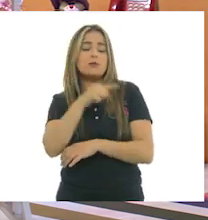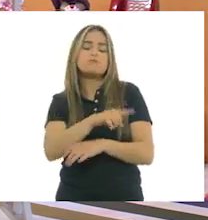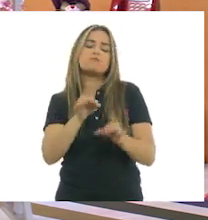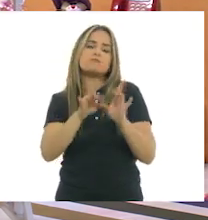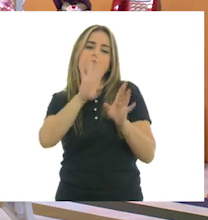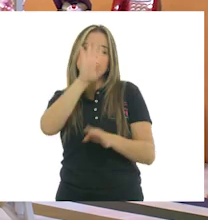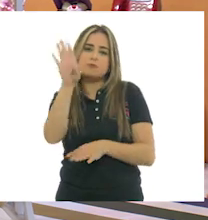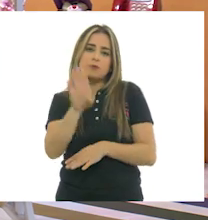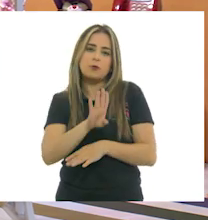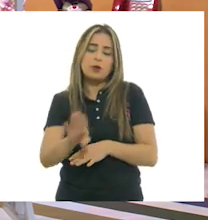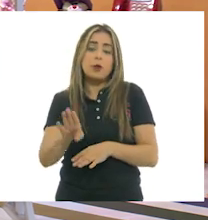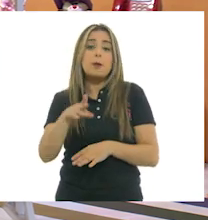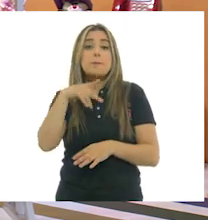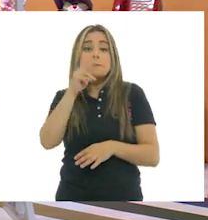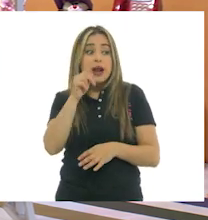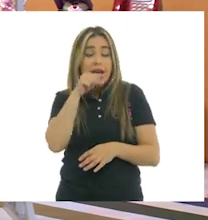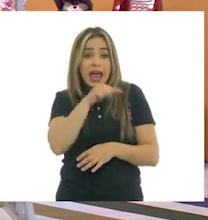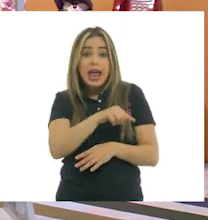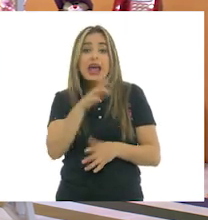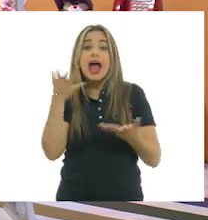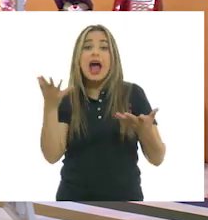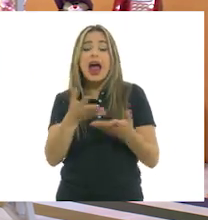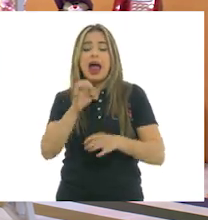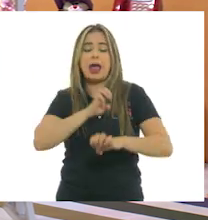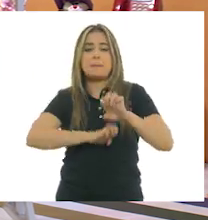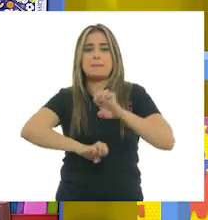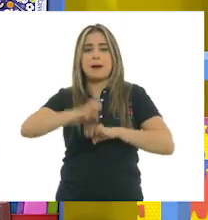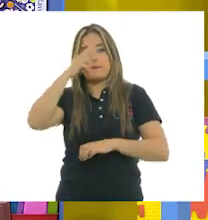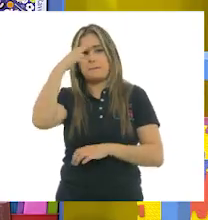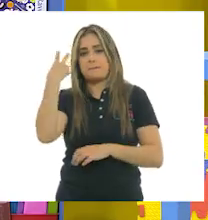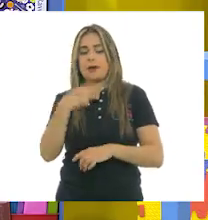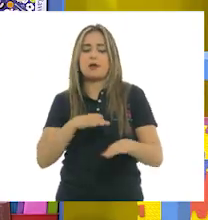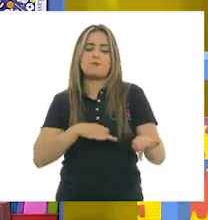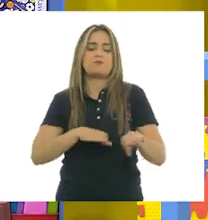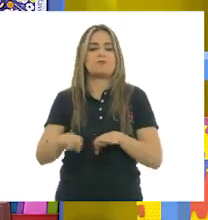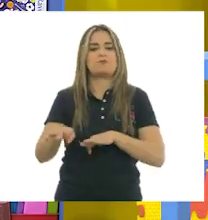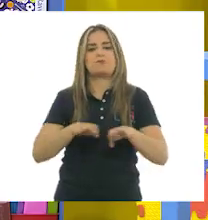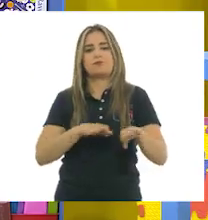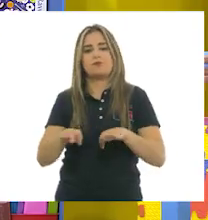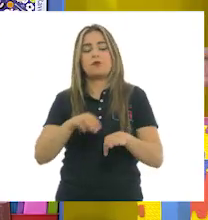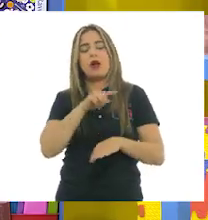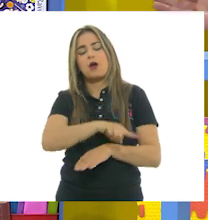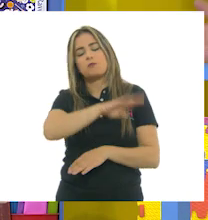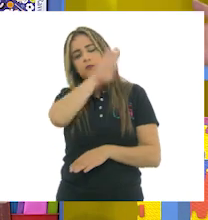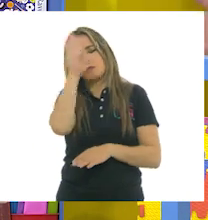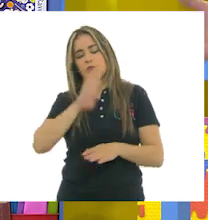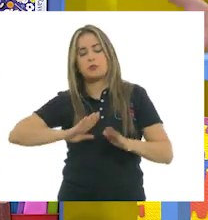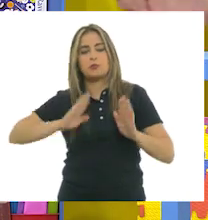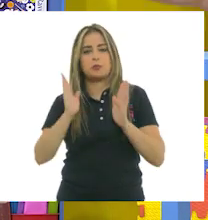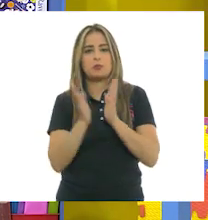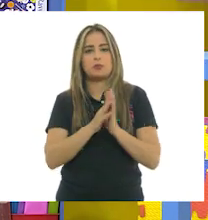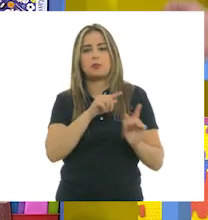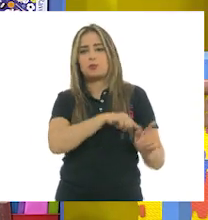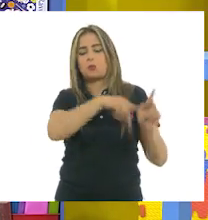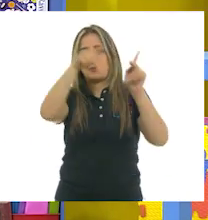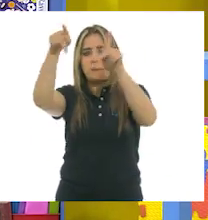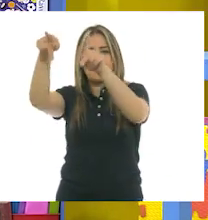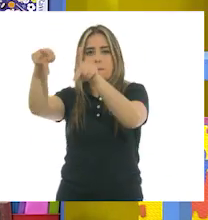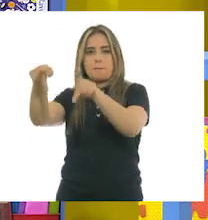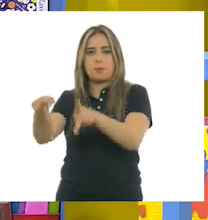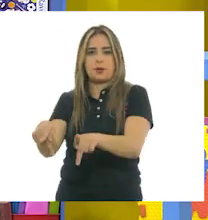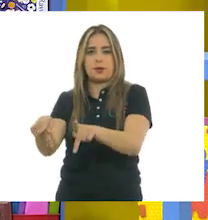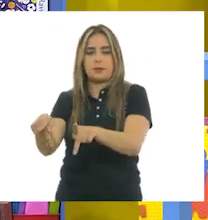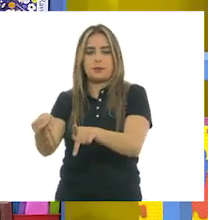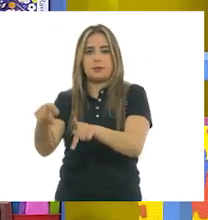mientras ostentaba el cargo de embajadora de México. Sus restos reposan en la rotonda de las personas